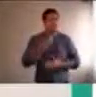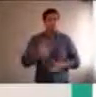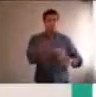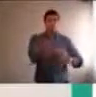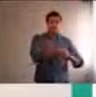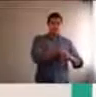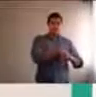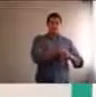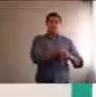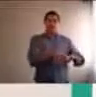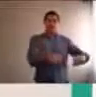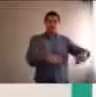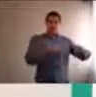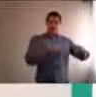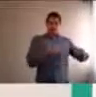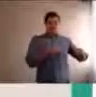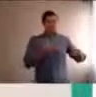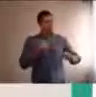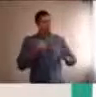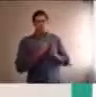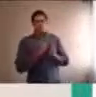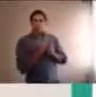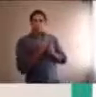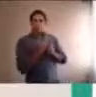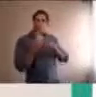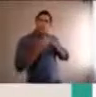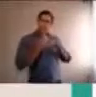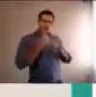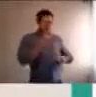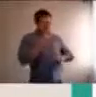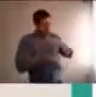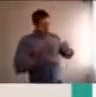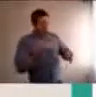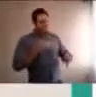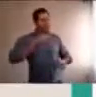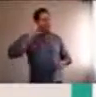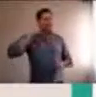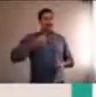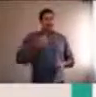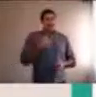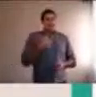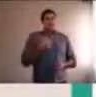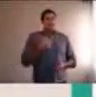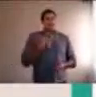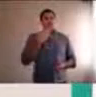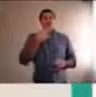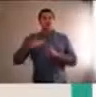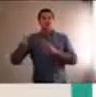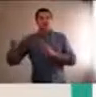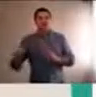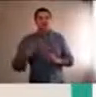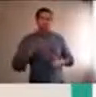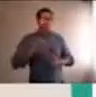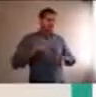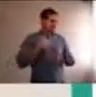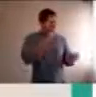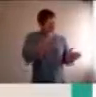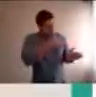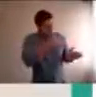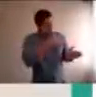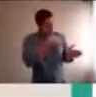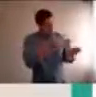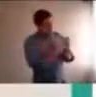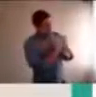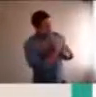no sé, yo creo que, me pasa a mí, pero sé que le pasa, también a otros, de que, cuando uno les lee el cuento, que uno tiene como un ratito, y ya,